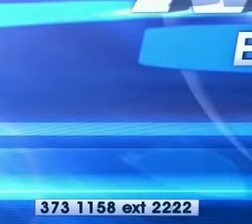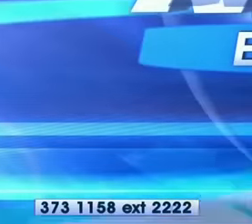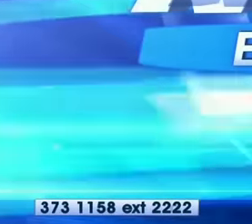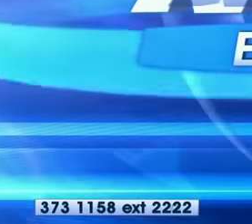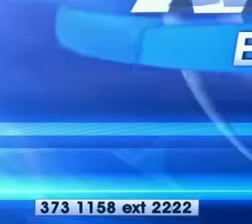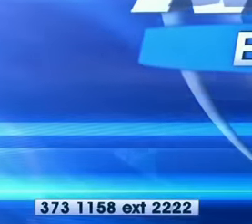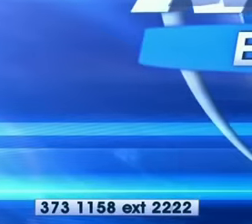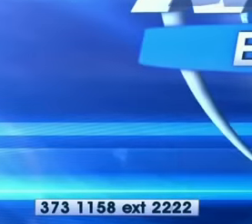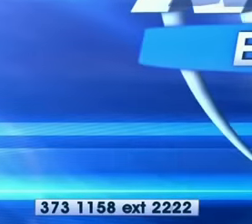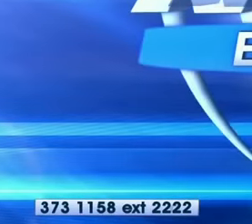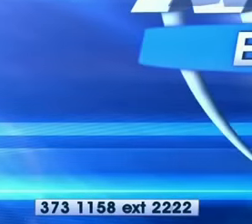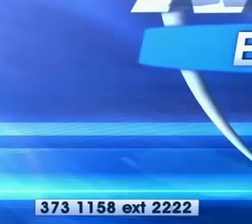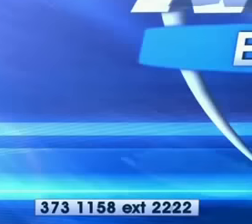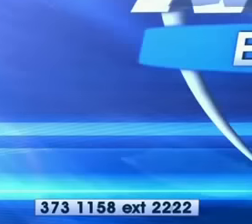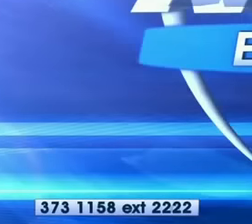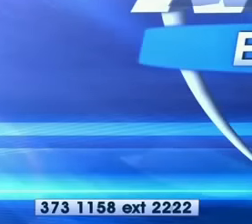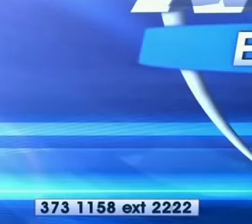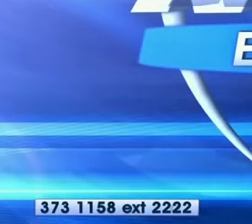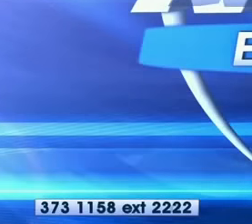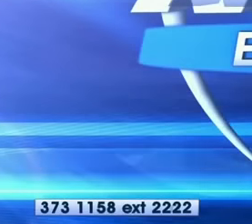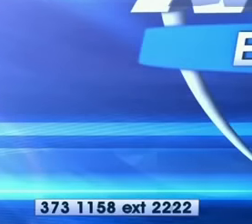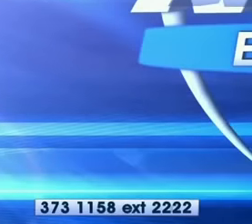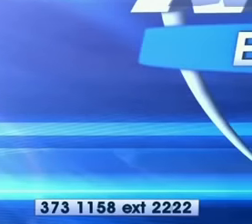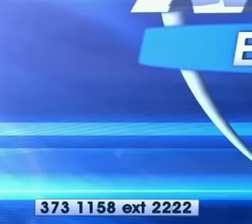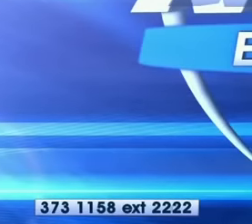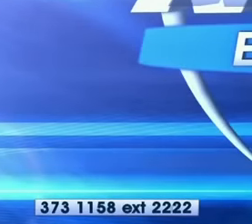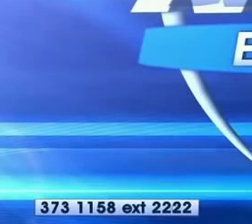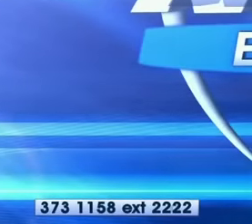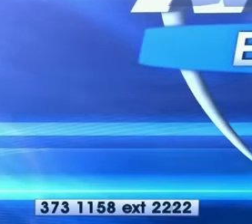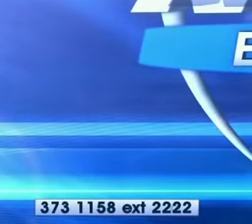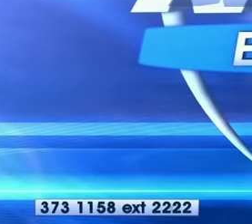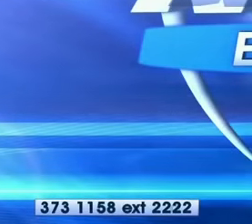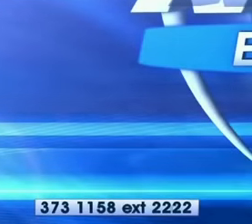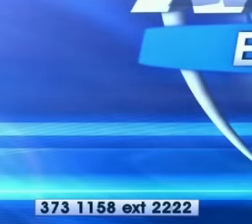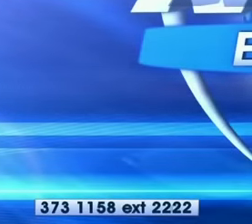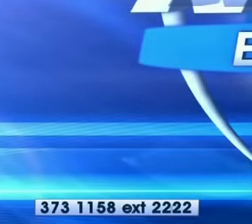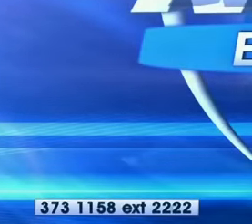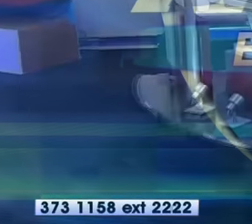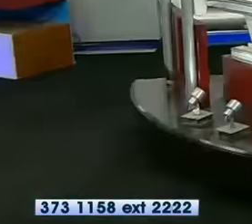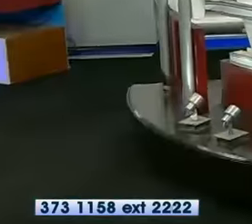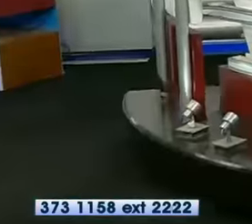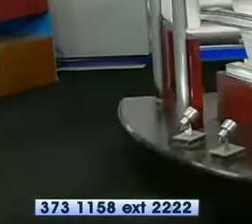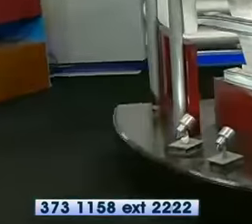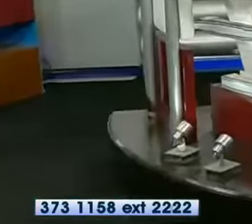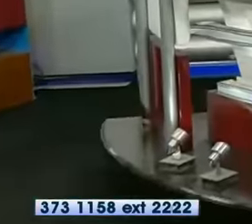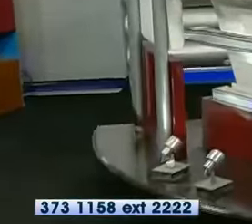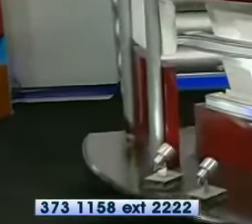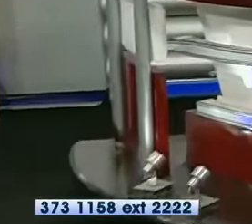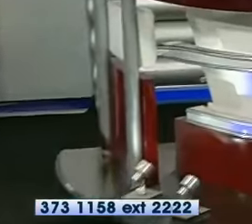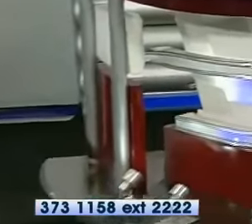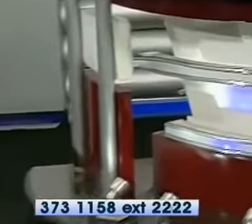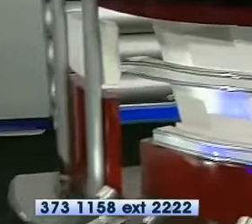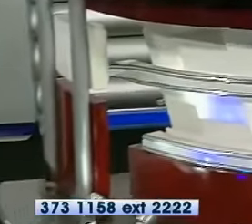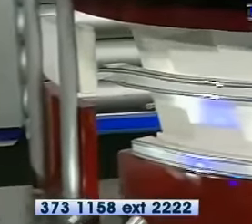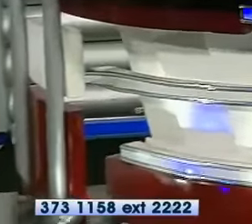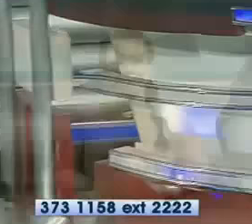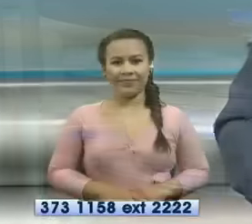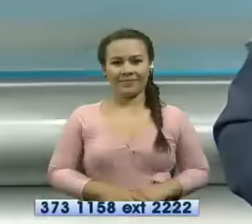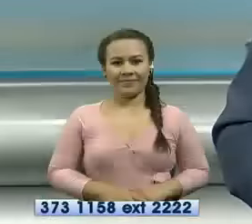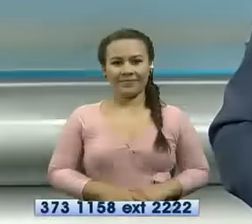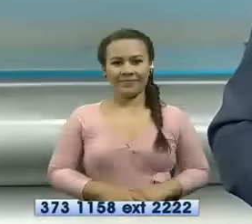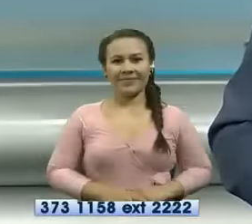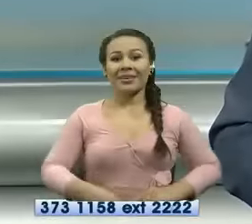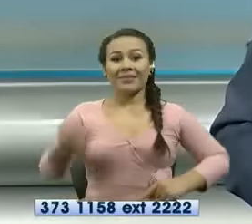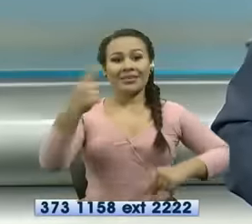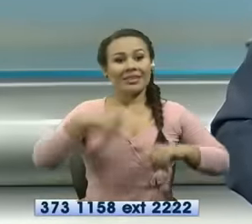comunidad siempre en la comunidad en la mañana y en la noche bueno de regreso